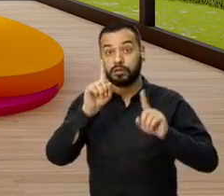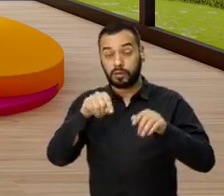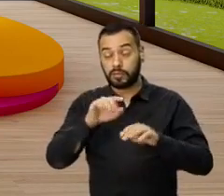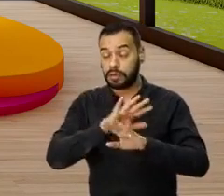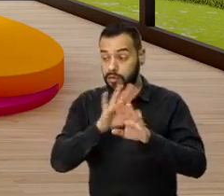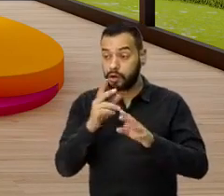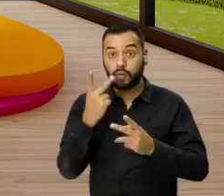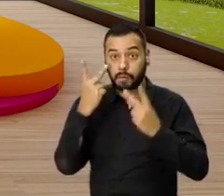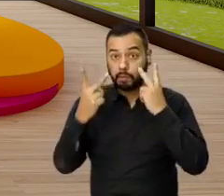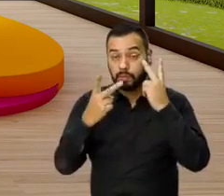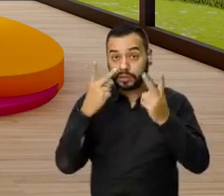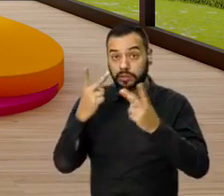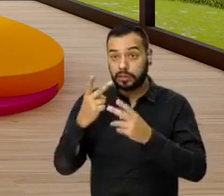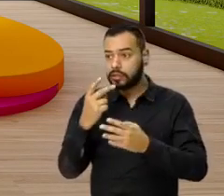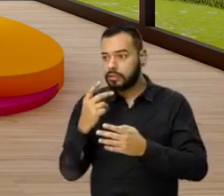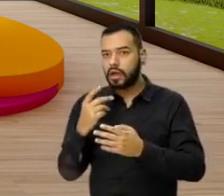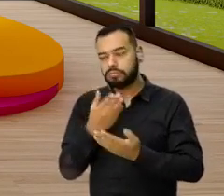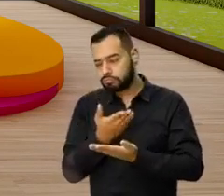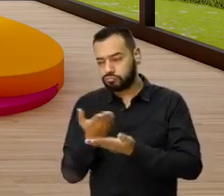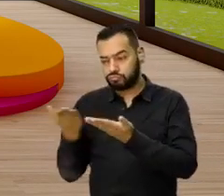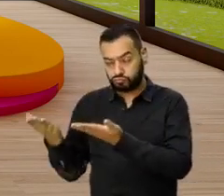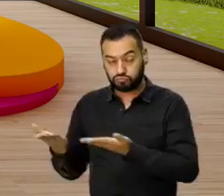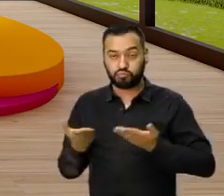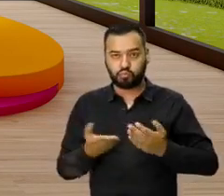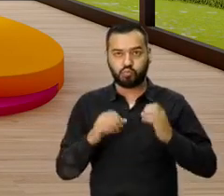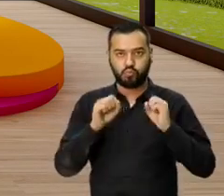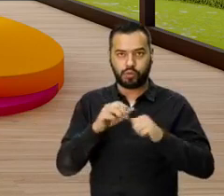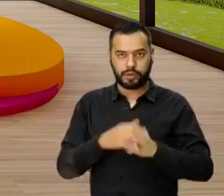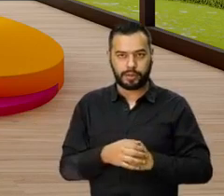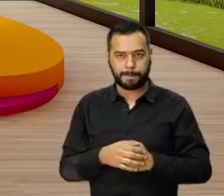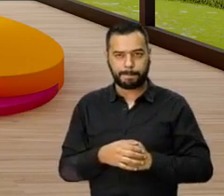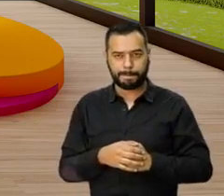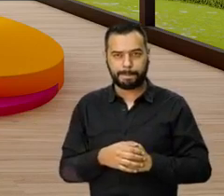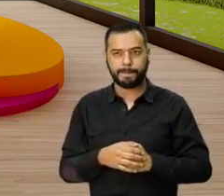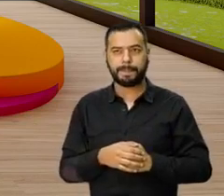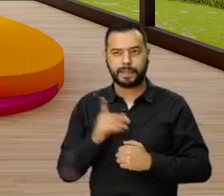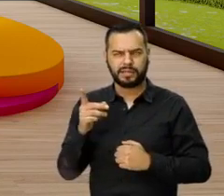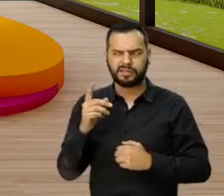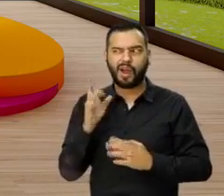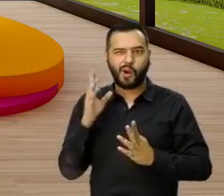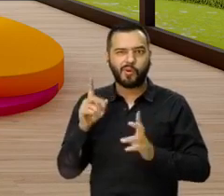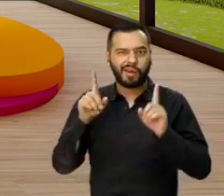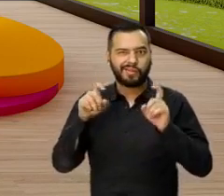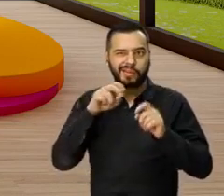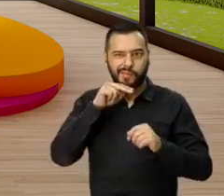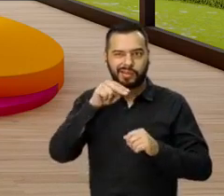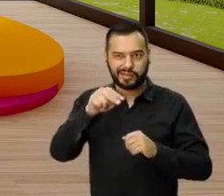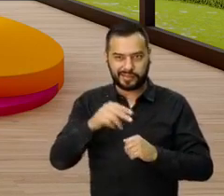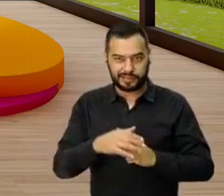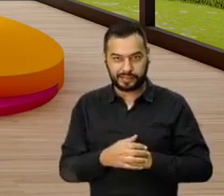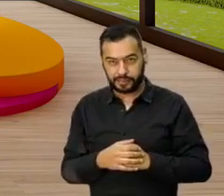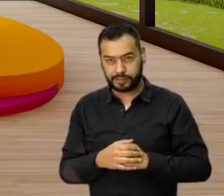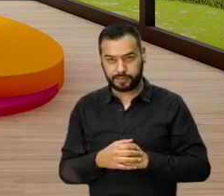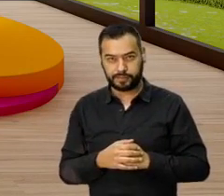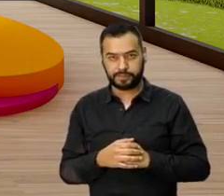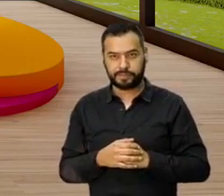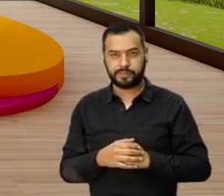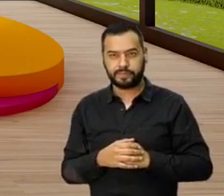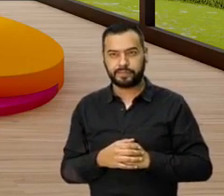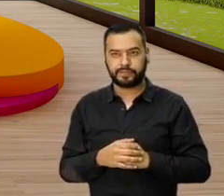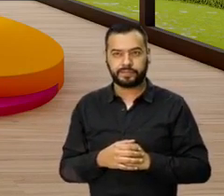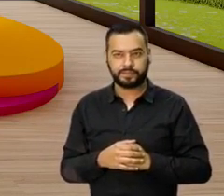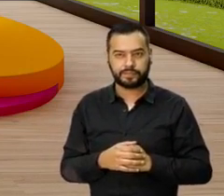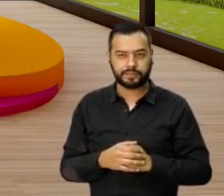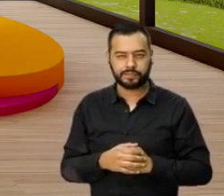señor. Pueden visitar nuestra sala y los recibimos. Bueno, este es el tema en tendencia, ¿no? Así es. En este momento, porque